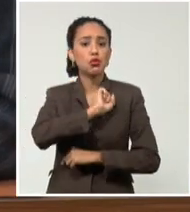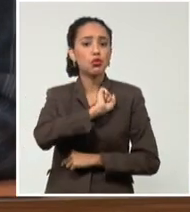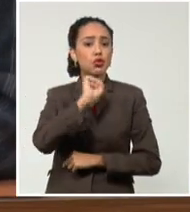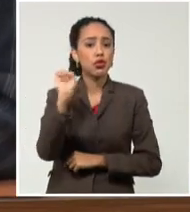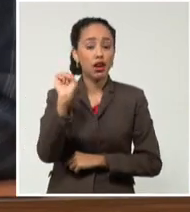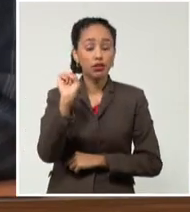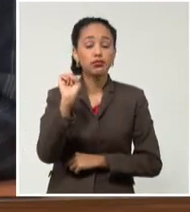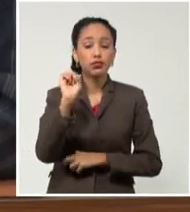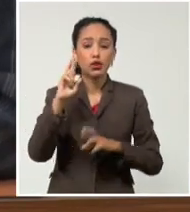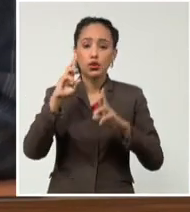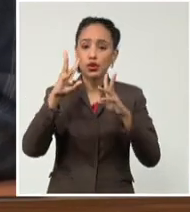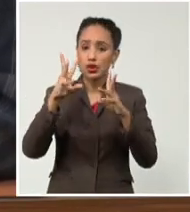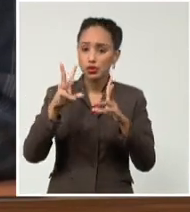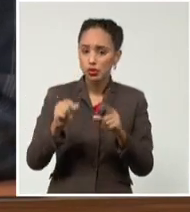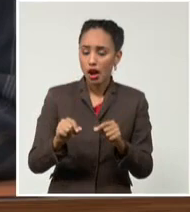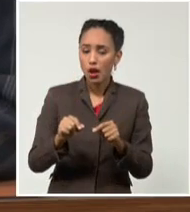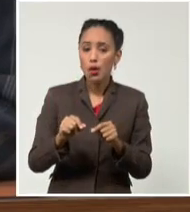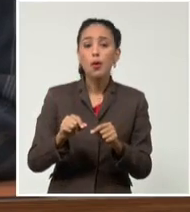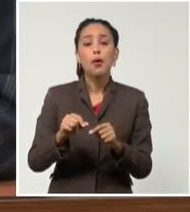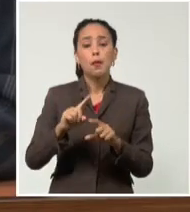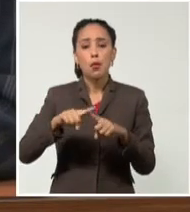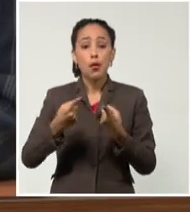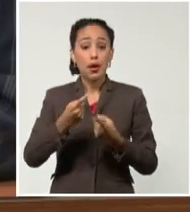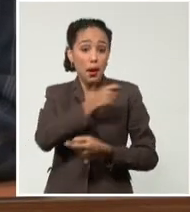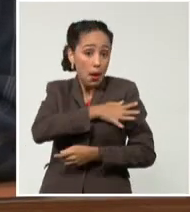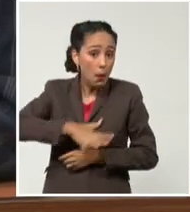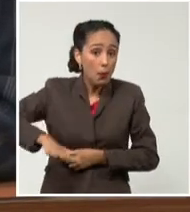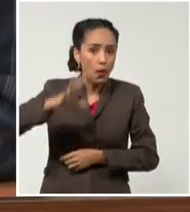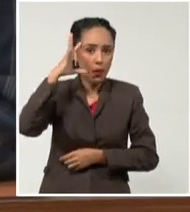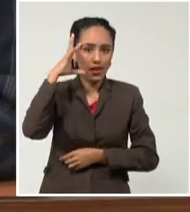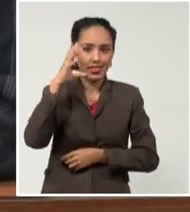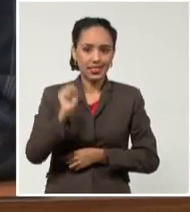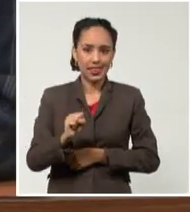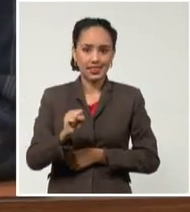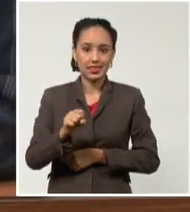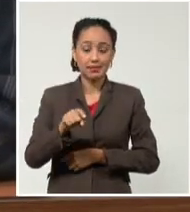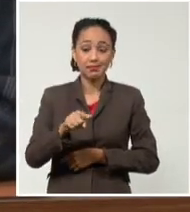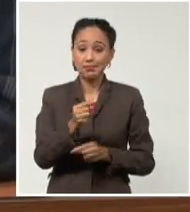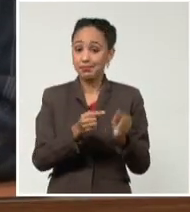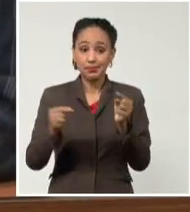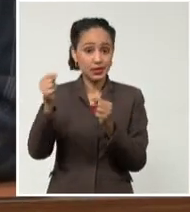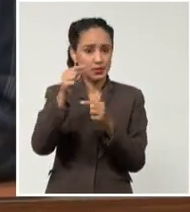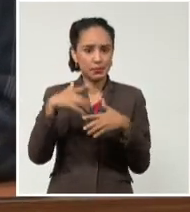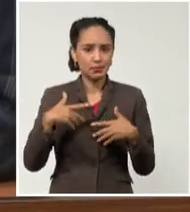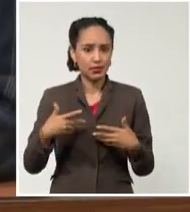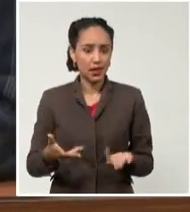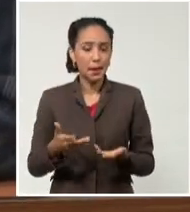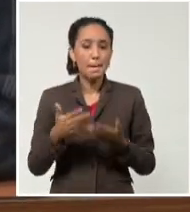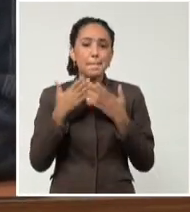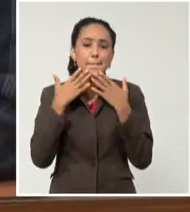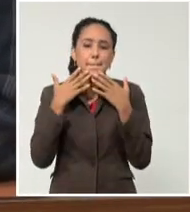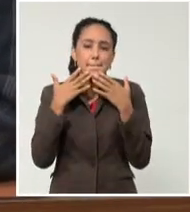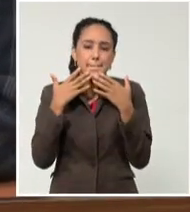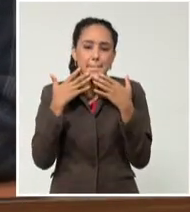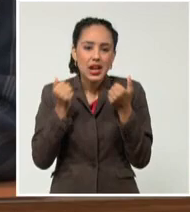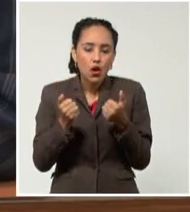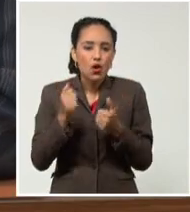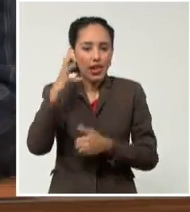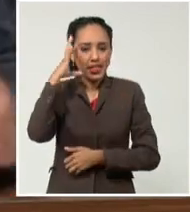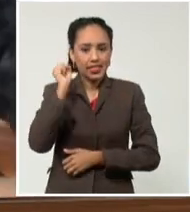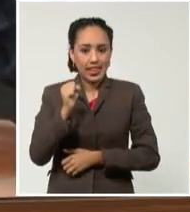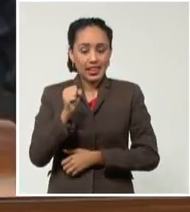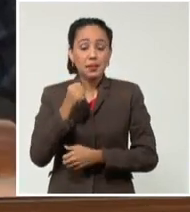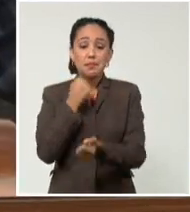comprensión de todo nuestro pueblo, sobre todo en lo referente a tener una mayor apreciación del riesgo